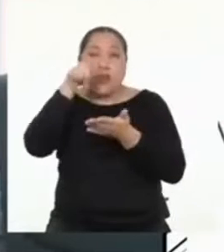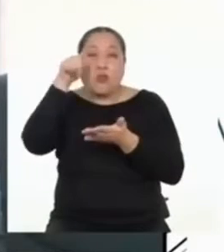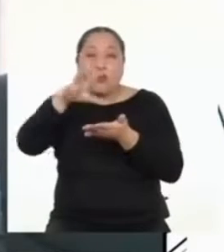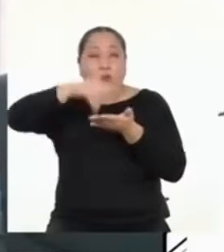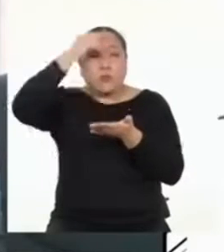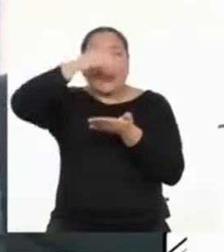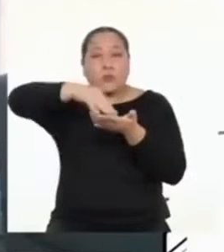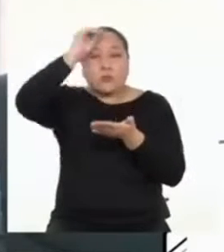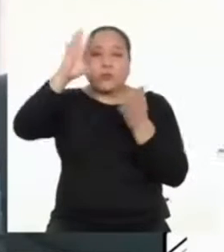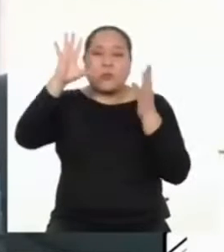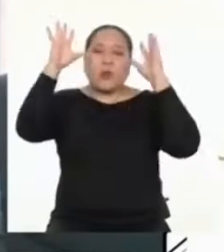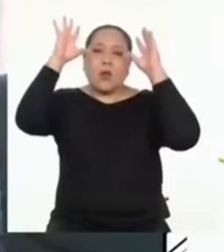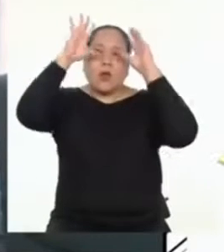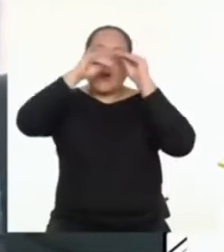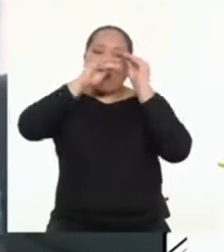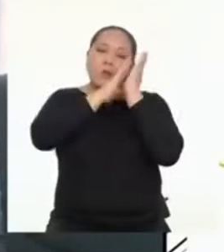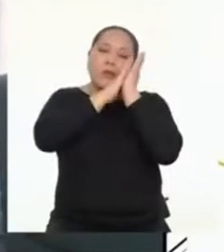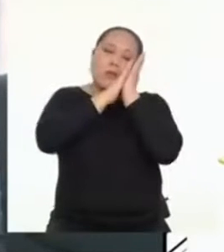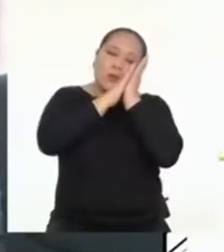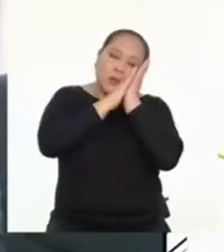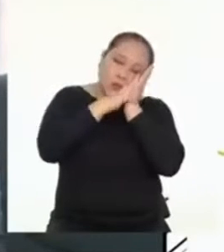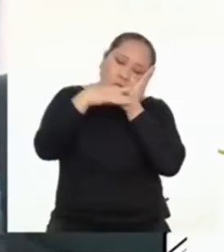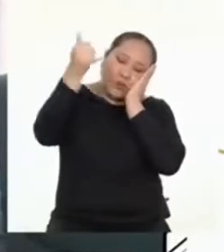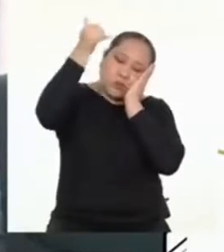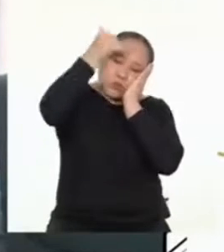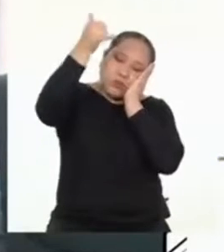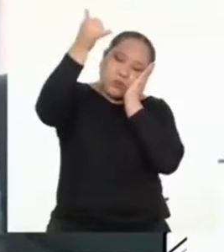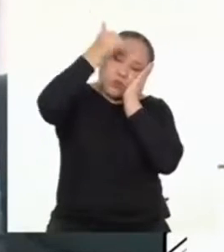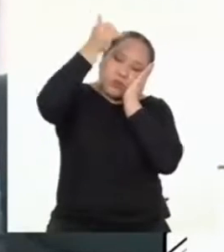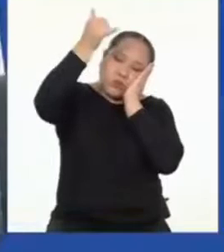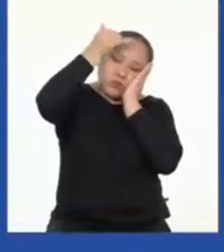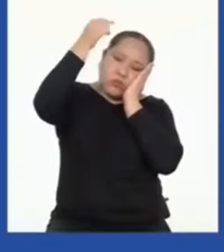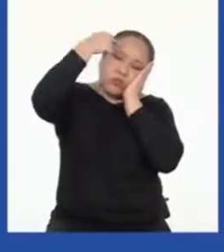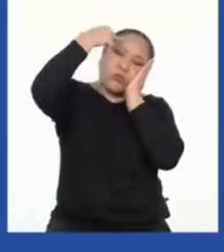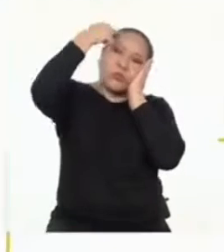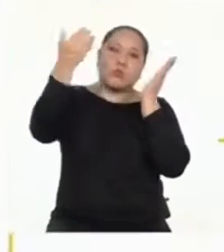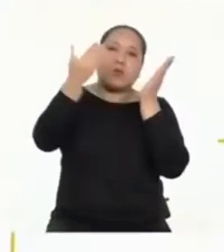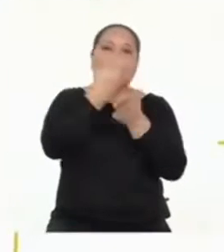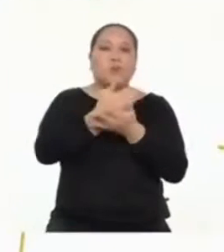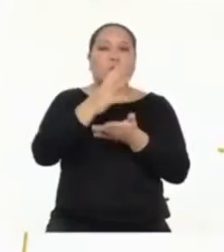estás teniendo, finalmente se fortalezcan y se consoliden en nuevos aprendizajes.